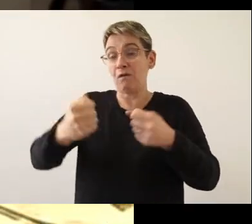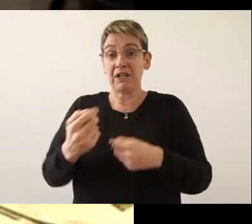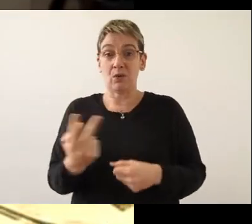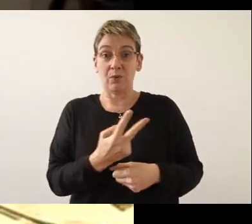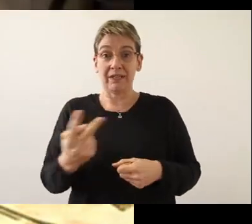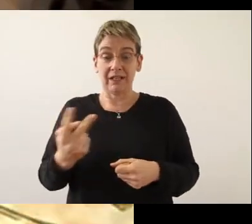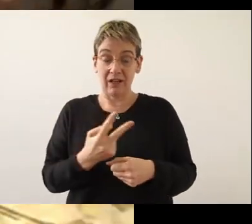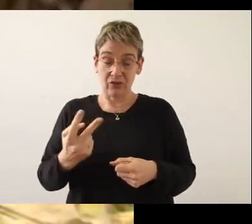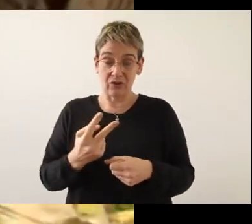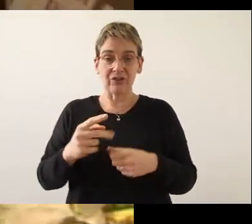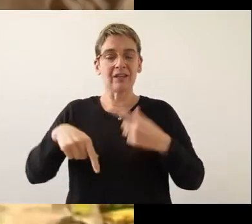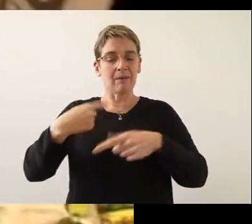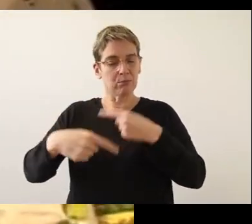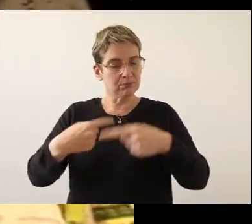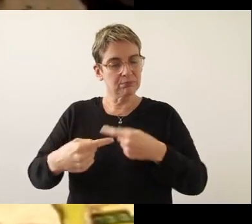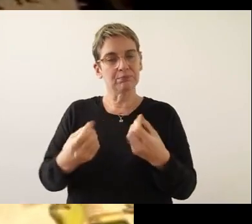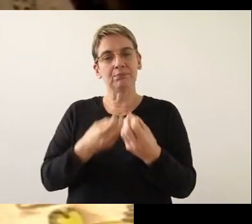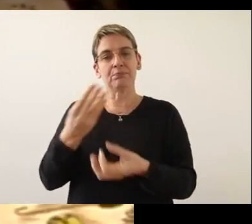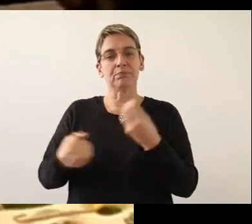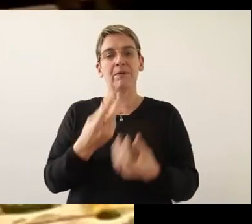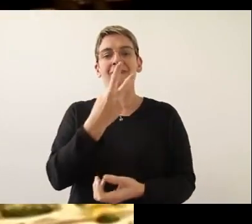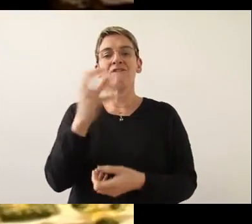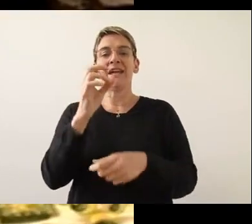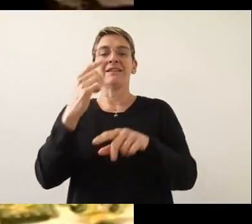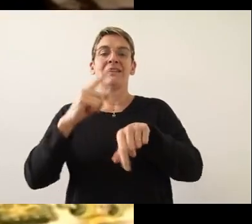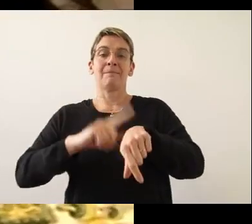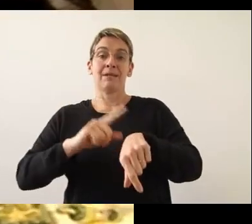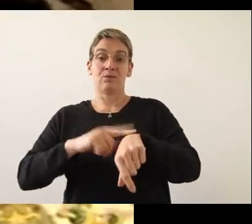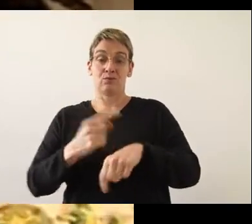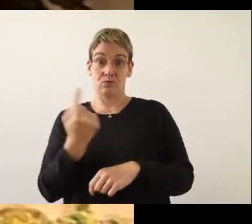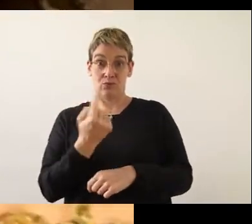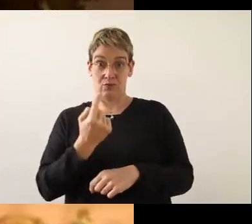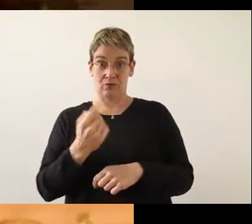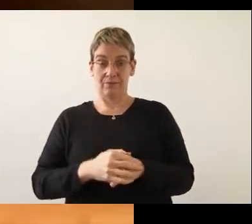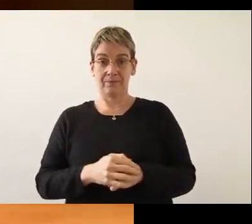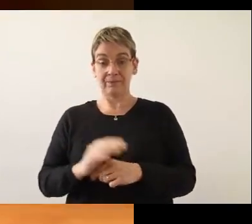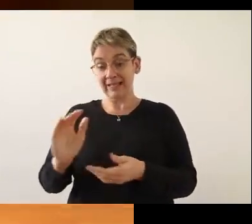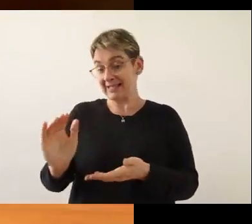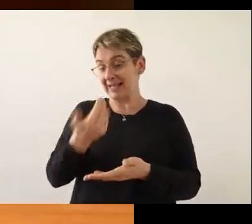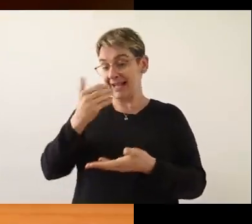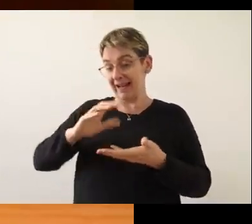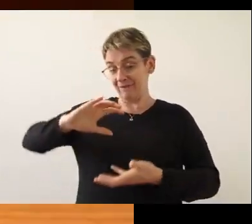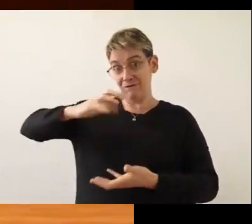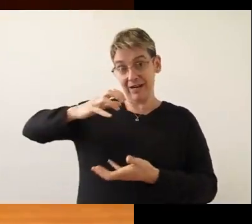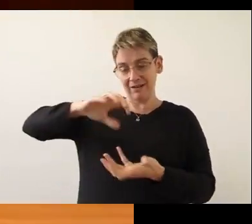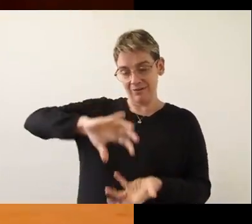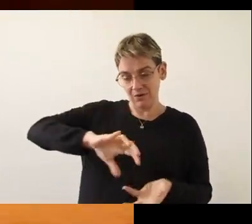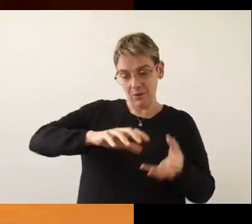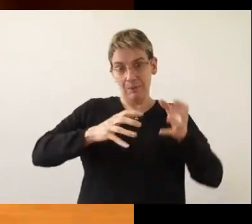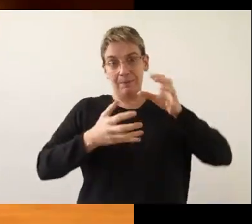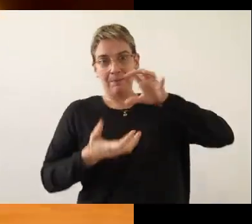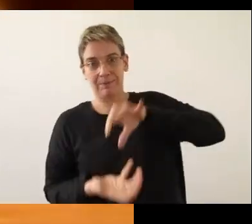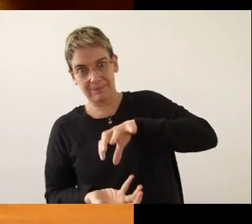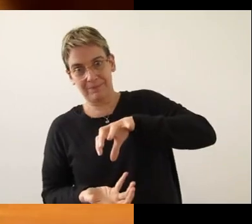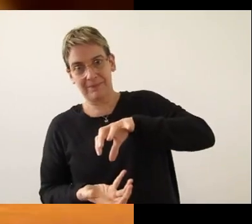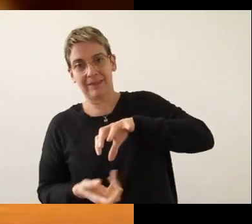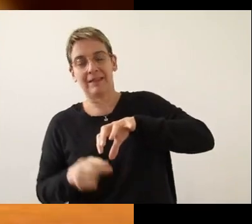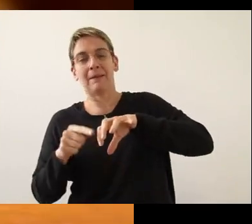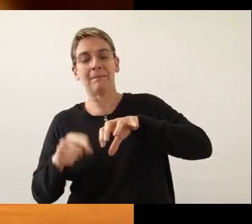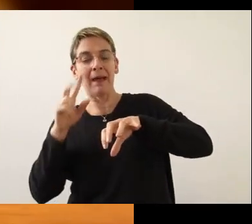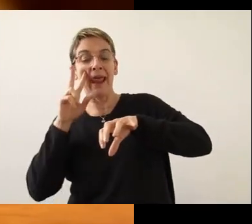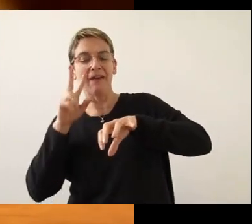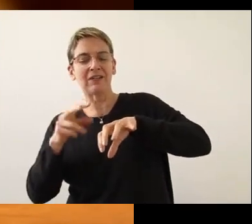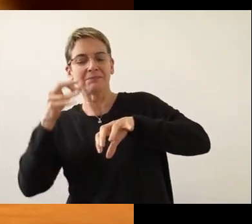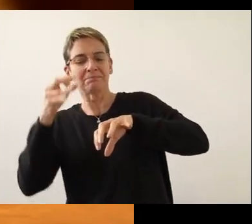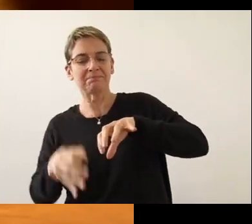frío y se esteriliza por 20 minutos. Al retirar los frascos, se los coloca boca abajo